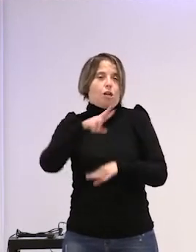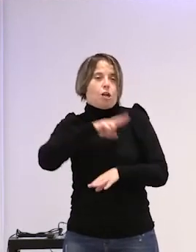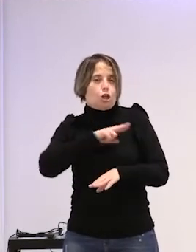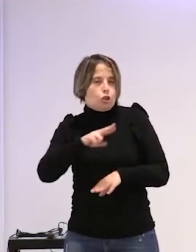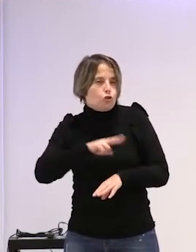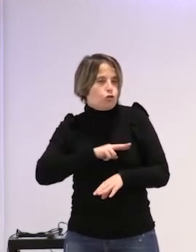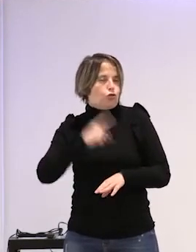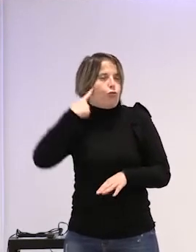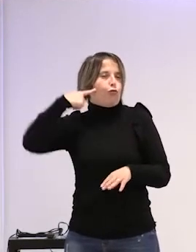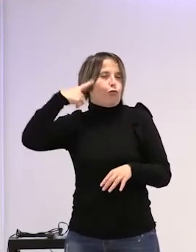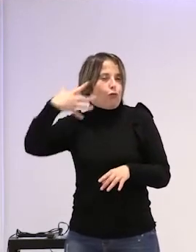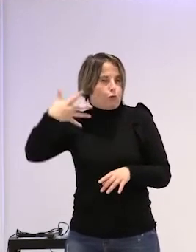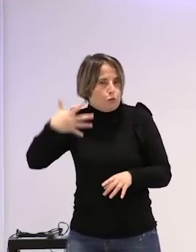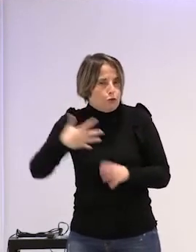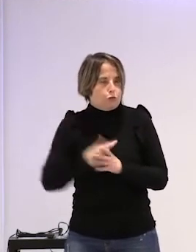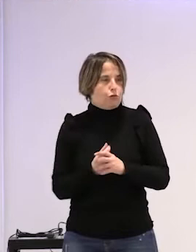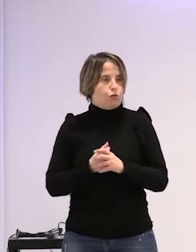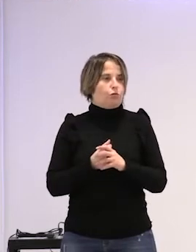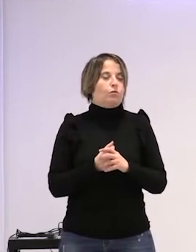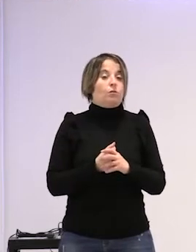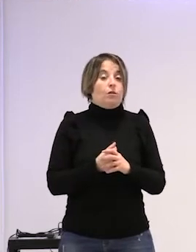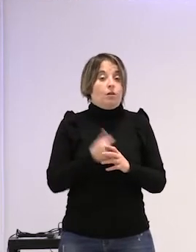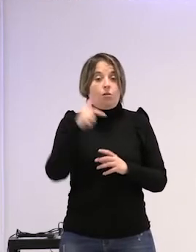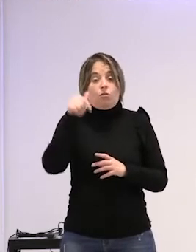y como digo yo hoy ya